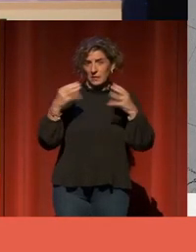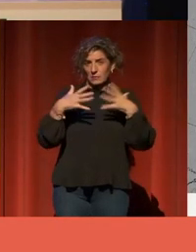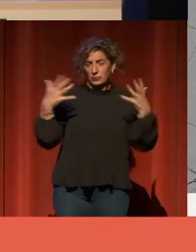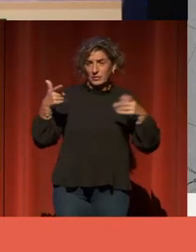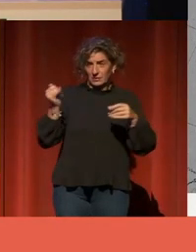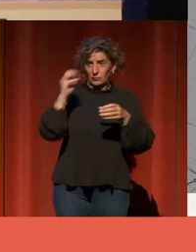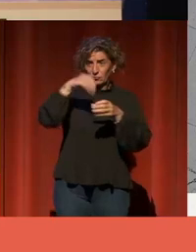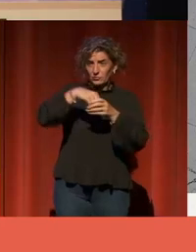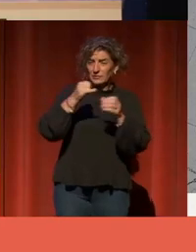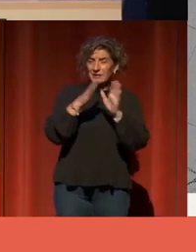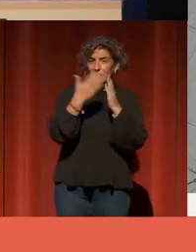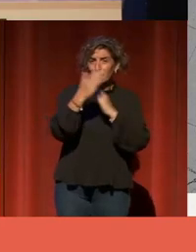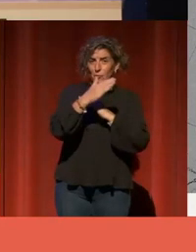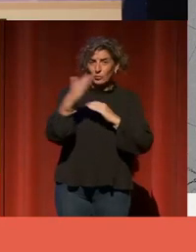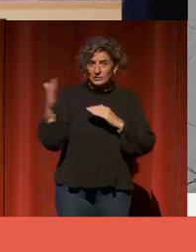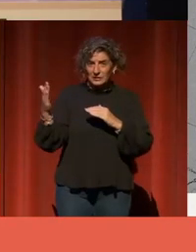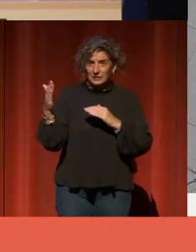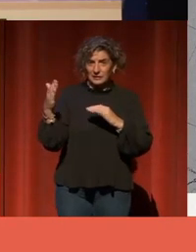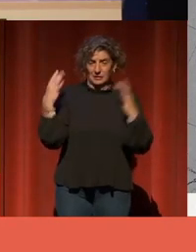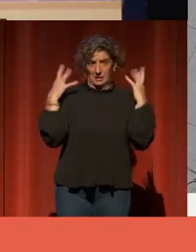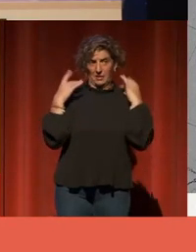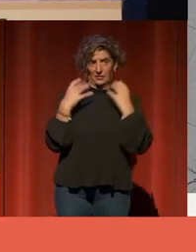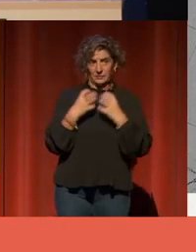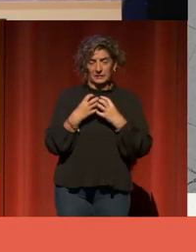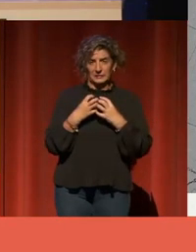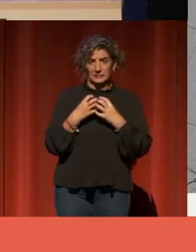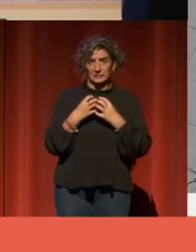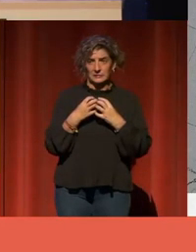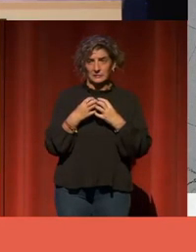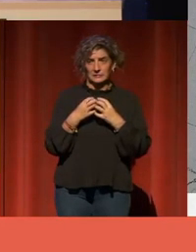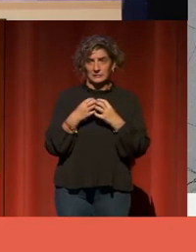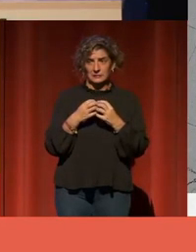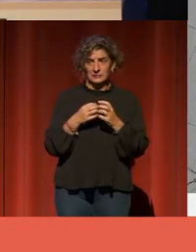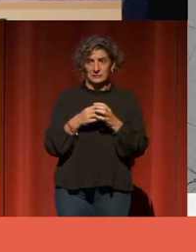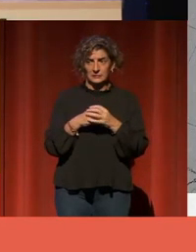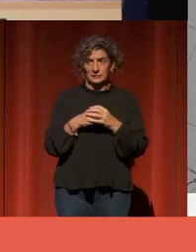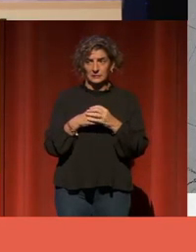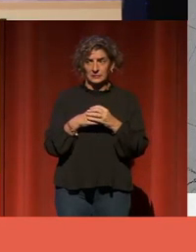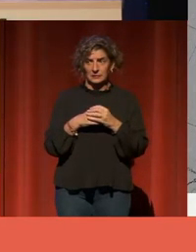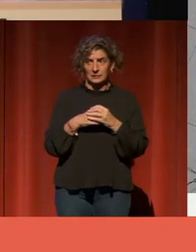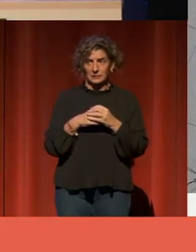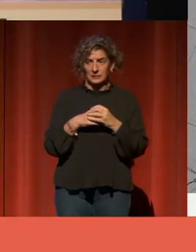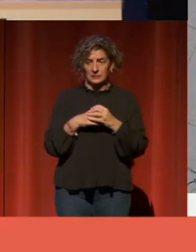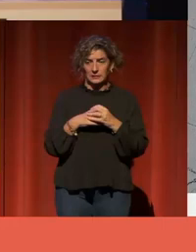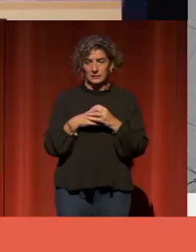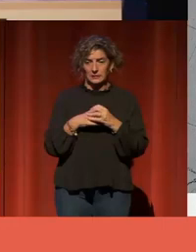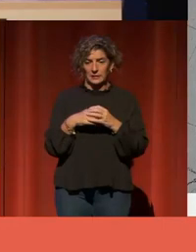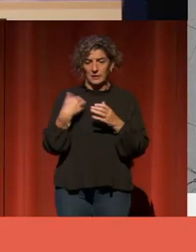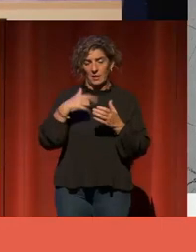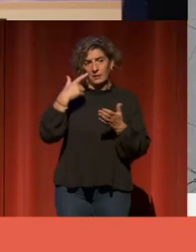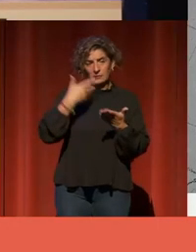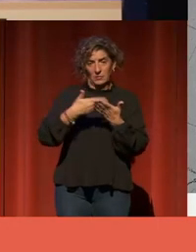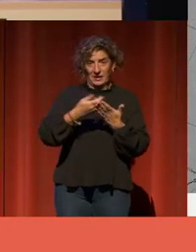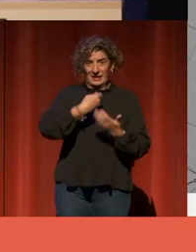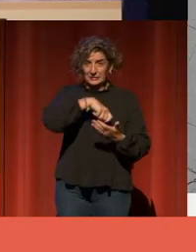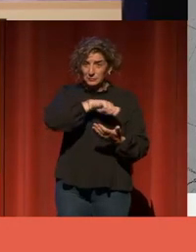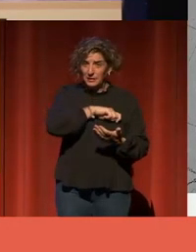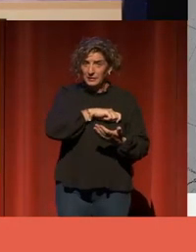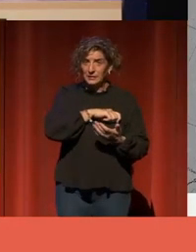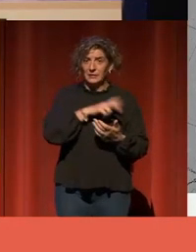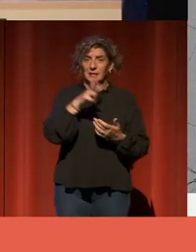la biblioteca Miguel de Cervantes. El agregador acreditado en España es